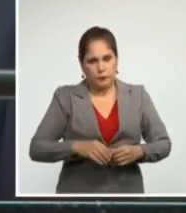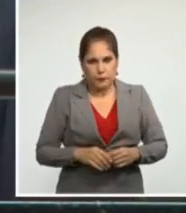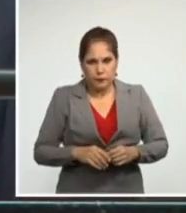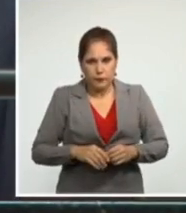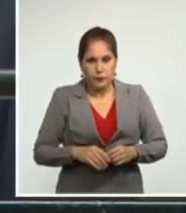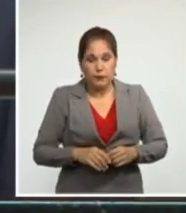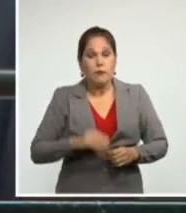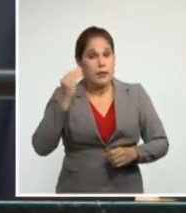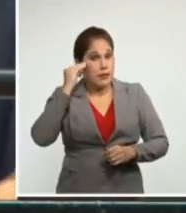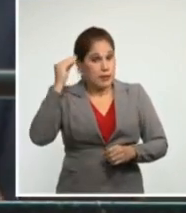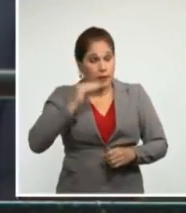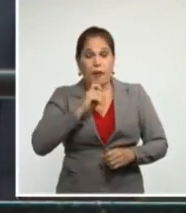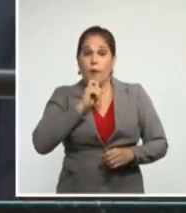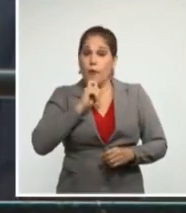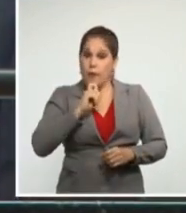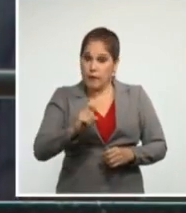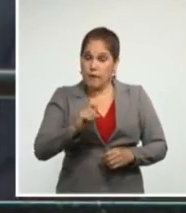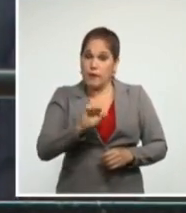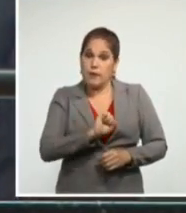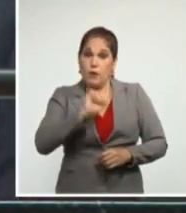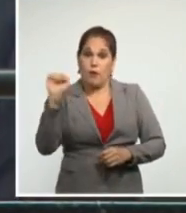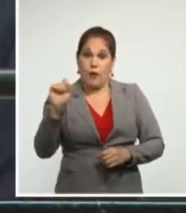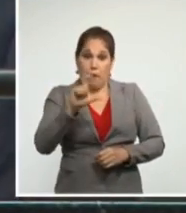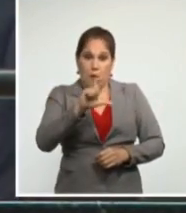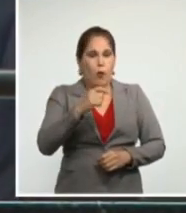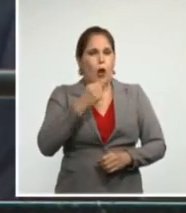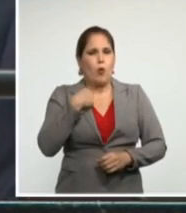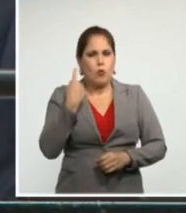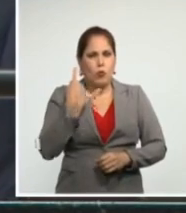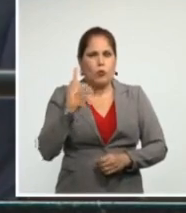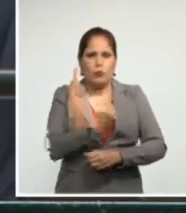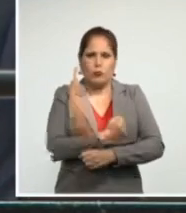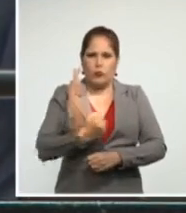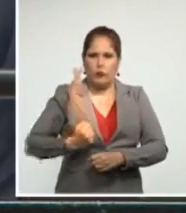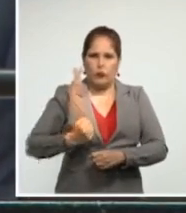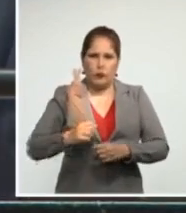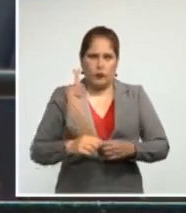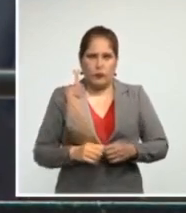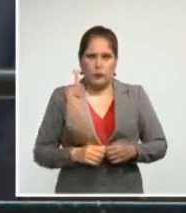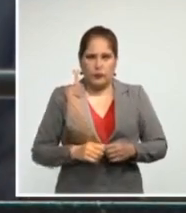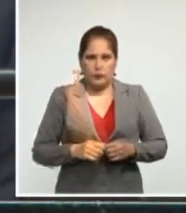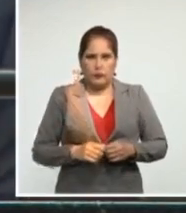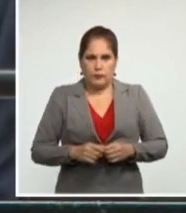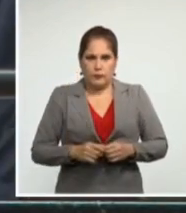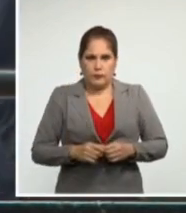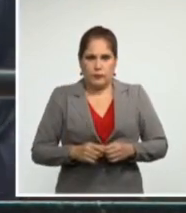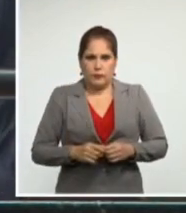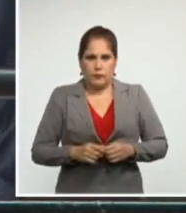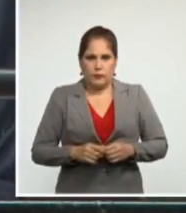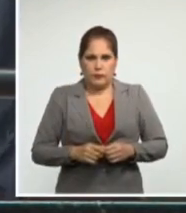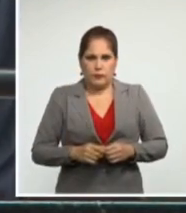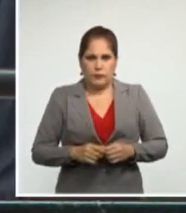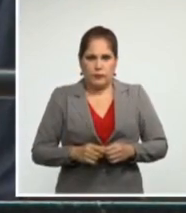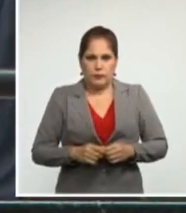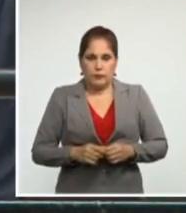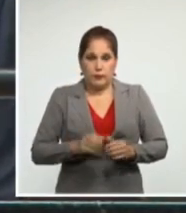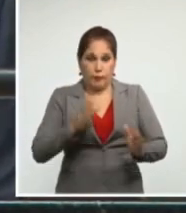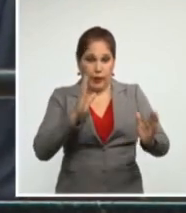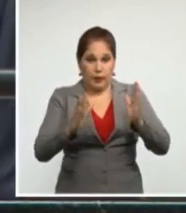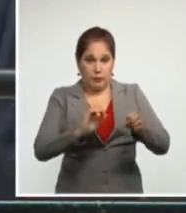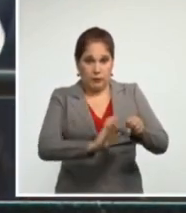eficacia de la función pública. Cuando durante la pandemia